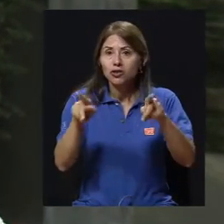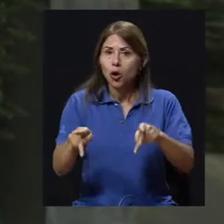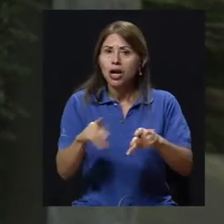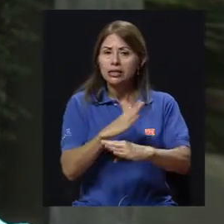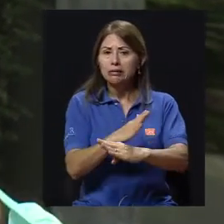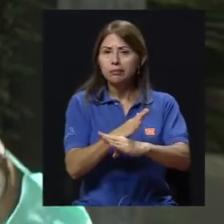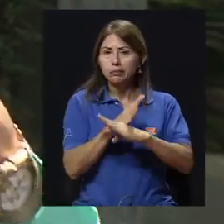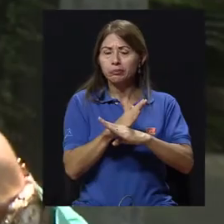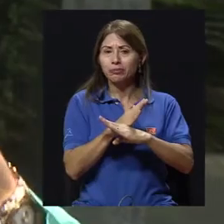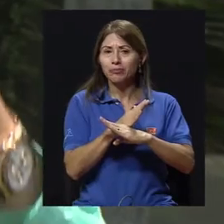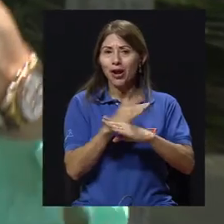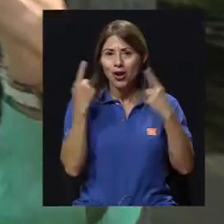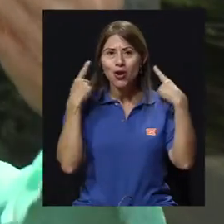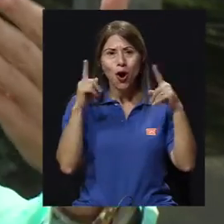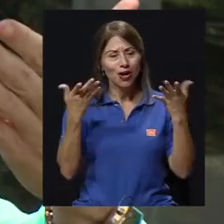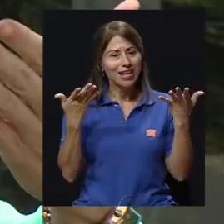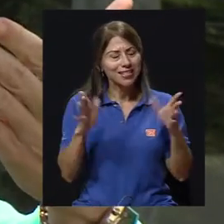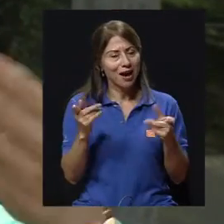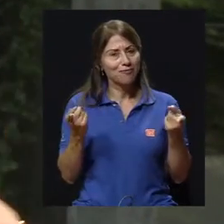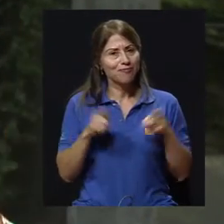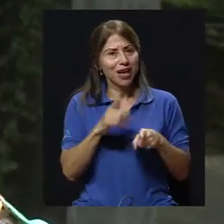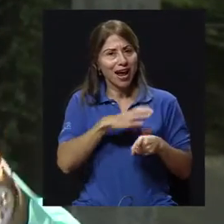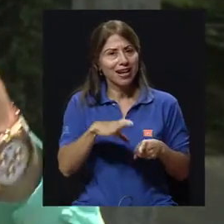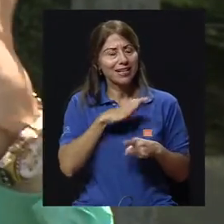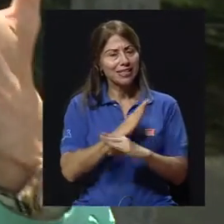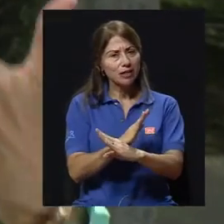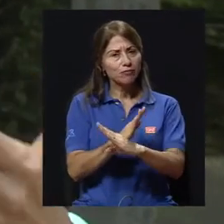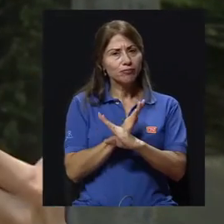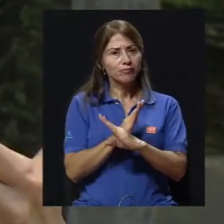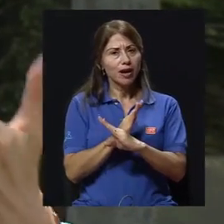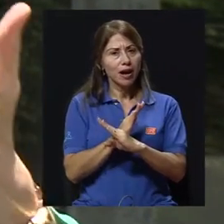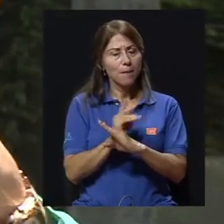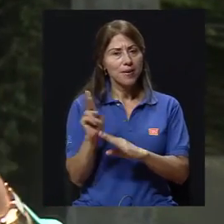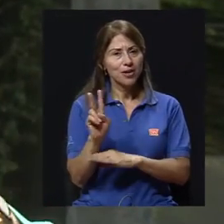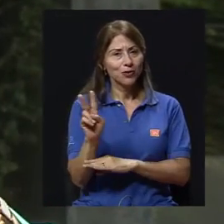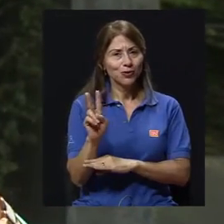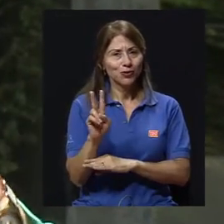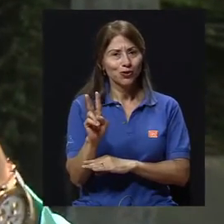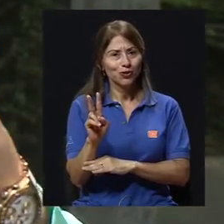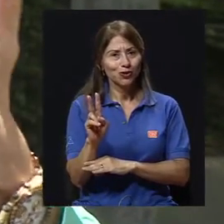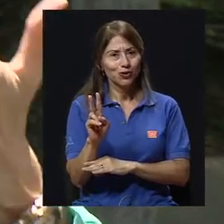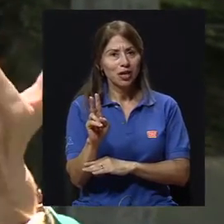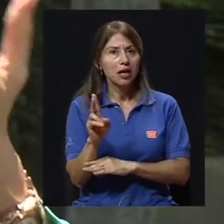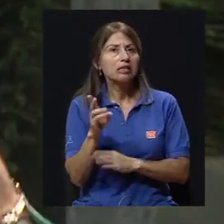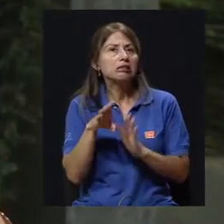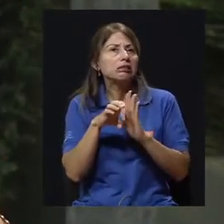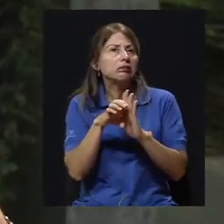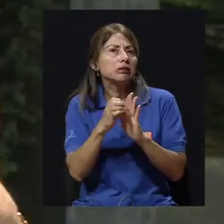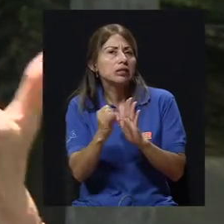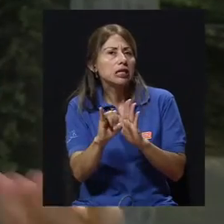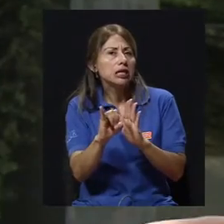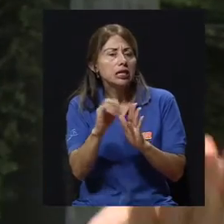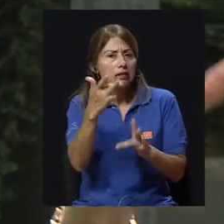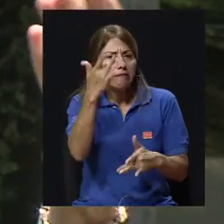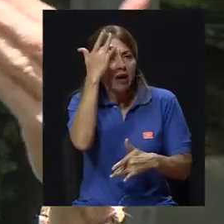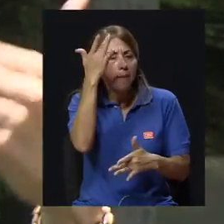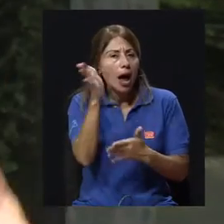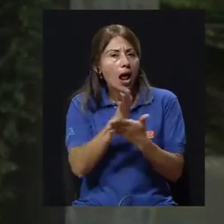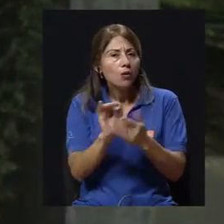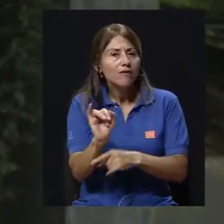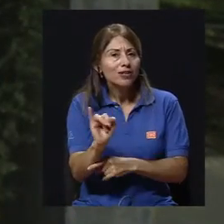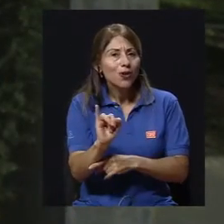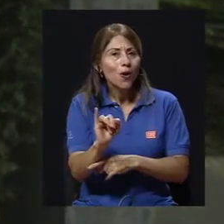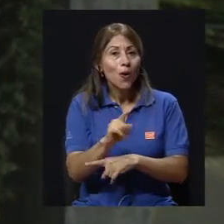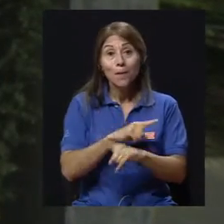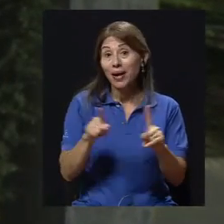reaccionan y logran crear anticuerpos contra el virus en el caso de alguna infección, pero hay personas que